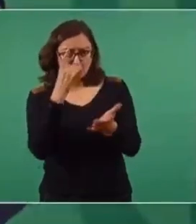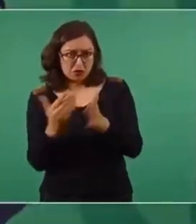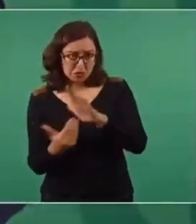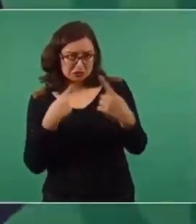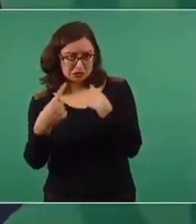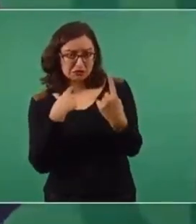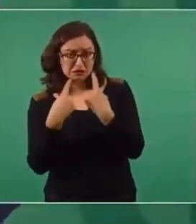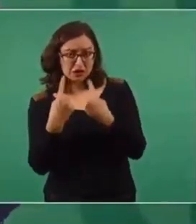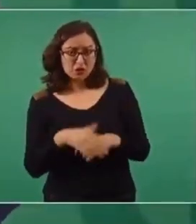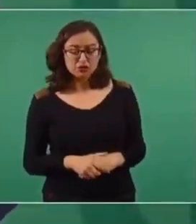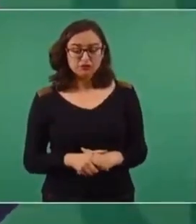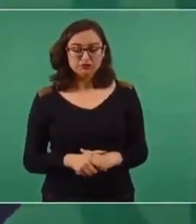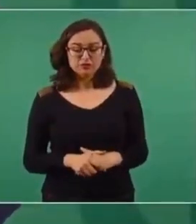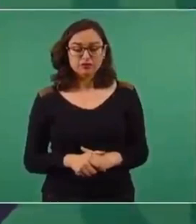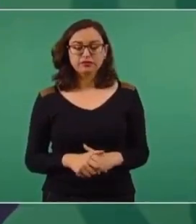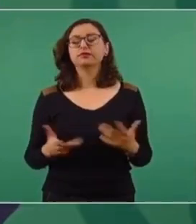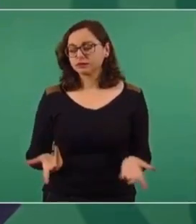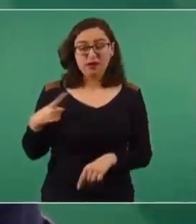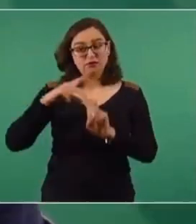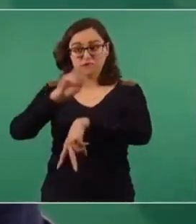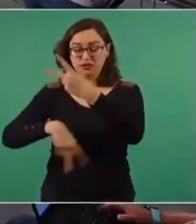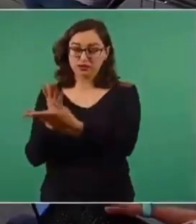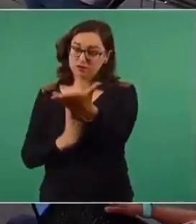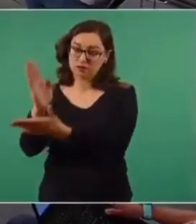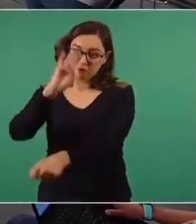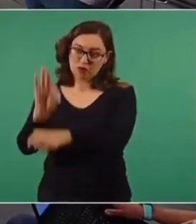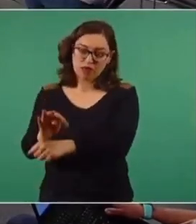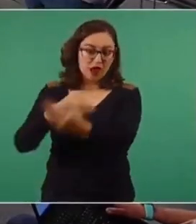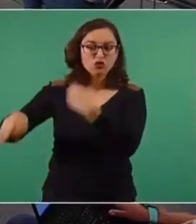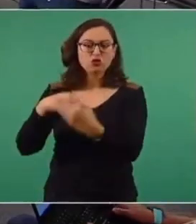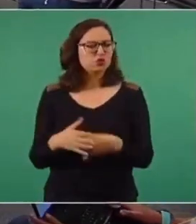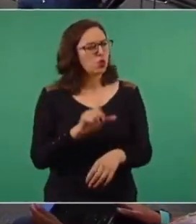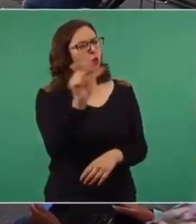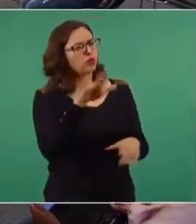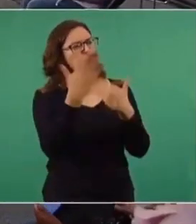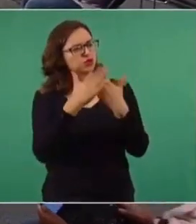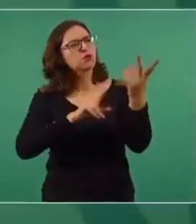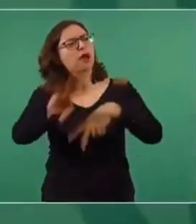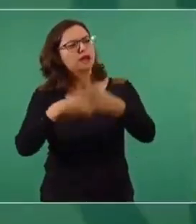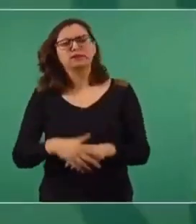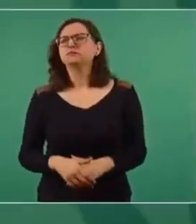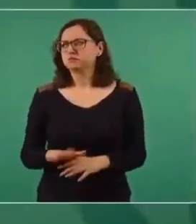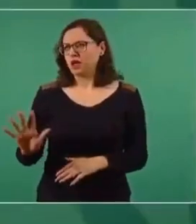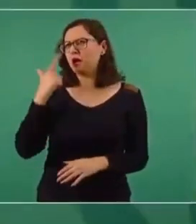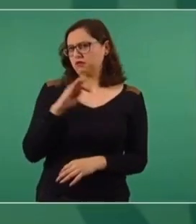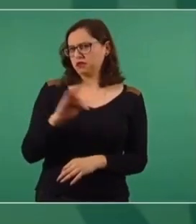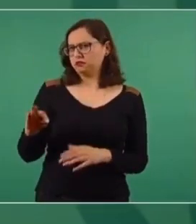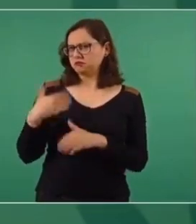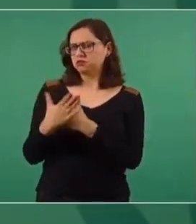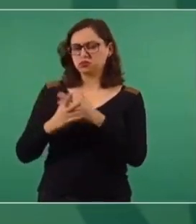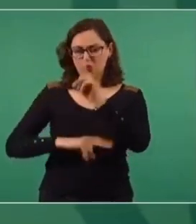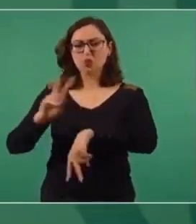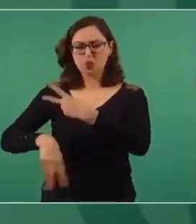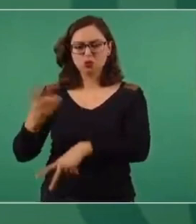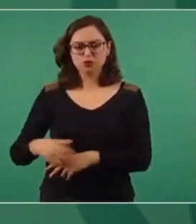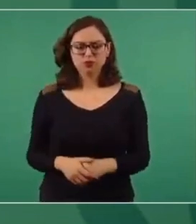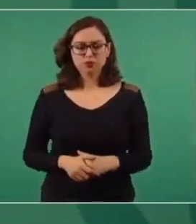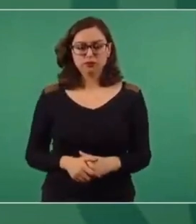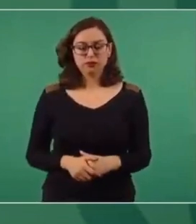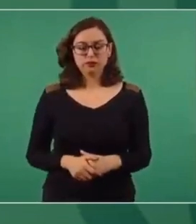Para buscar que se logre un acuerdo. ¿Cuándo va Aguililla, presidente? Voy a ver cuándo puedo ir. Y también no voy,